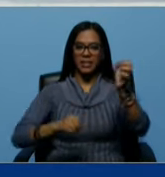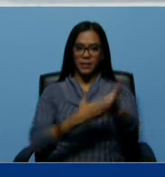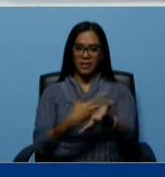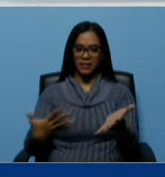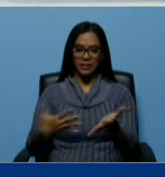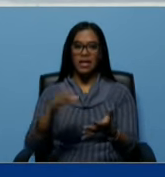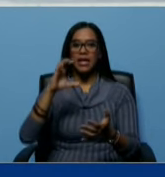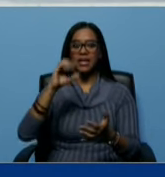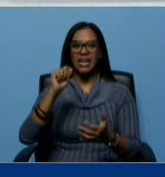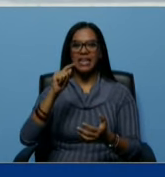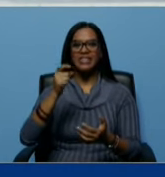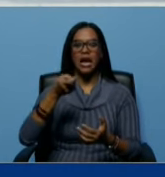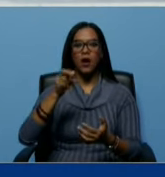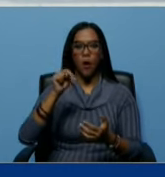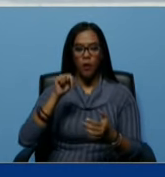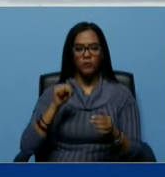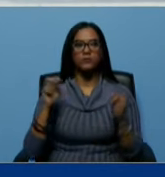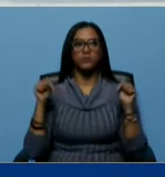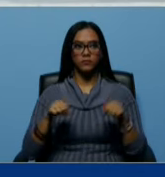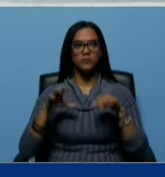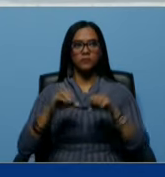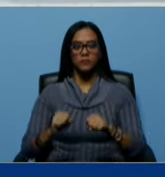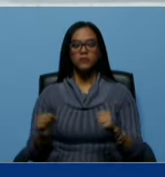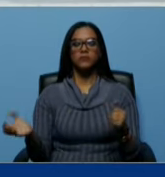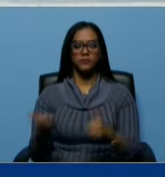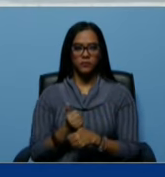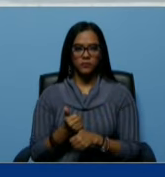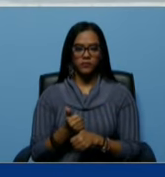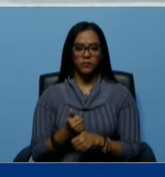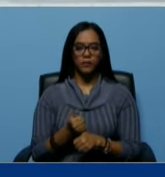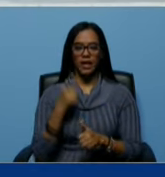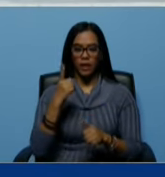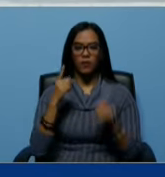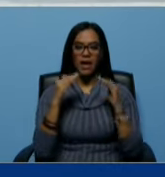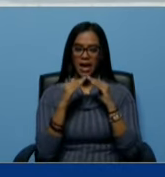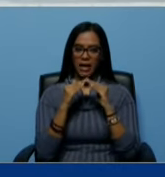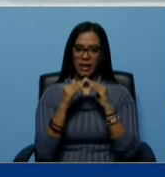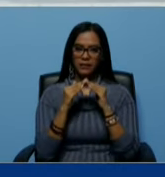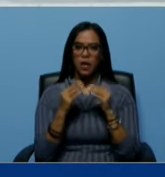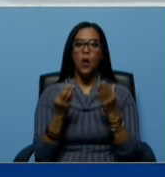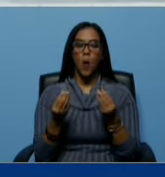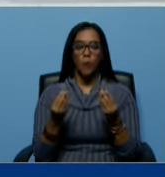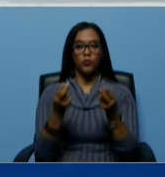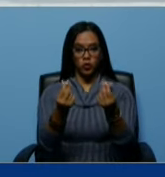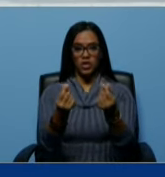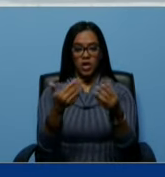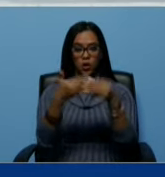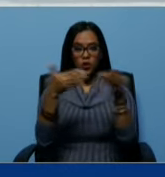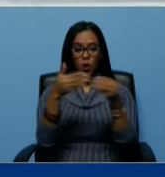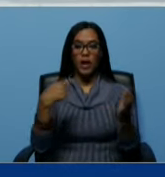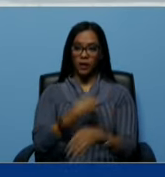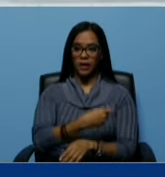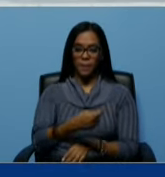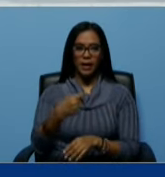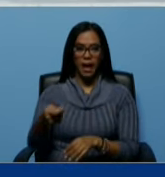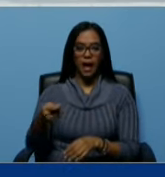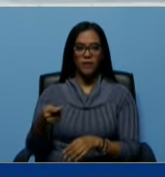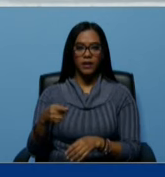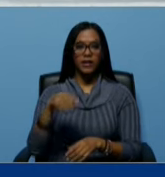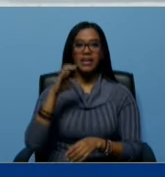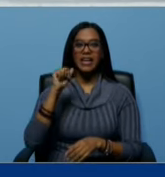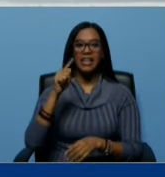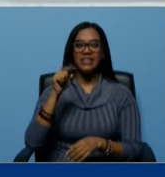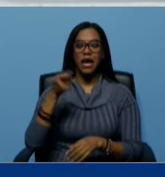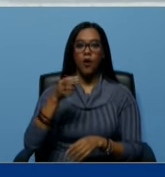Cactagón hoy en un allanamiento se consiguió en una de las moradas mucho dinero dólares con que pagaban Cactagón